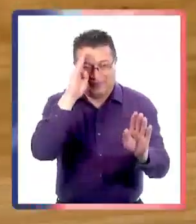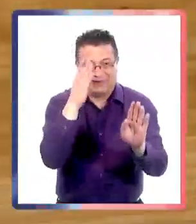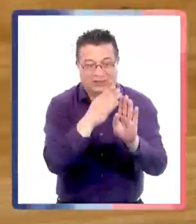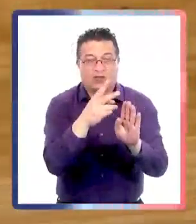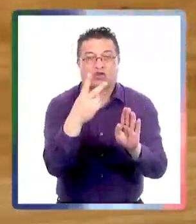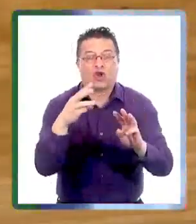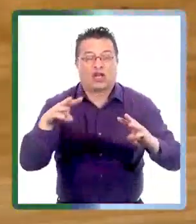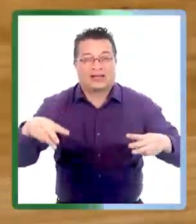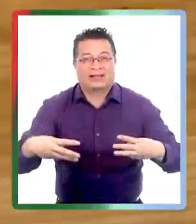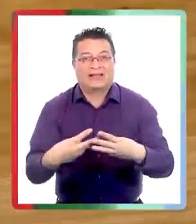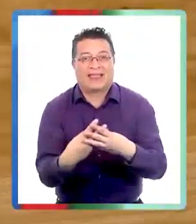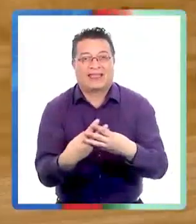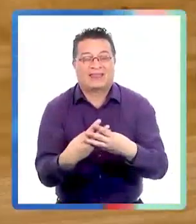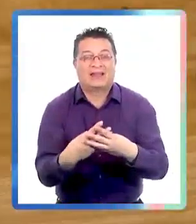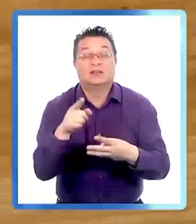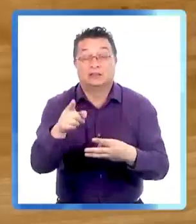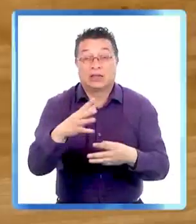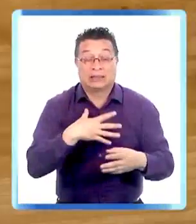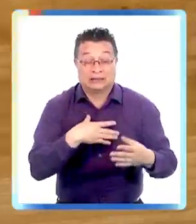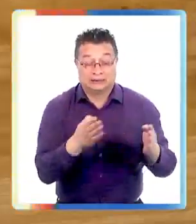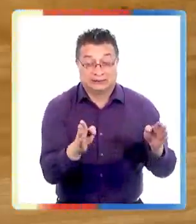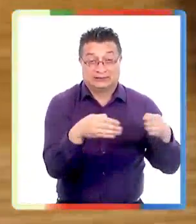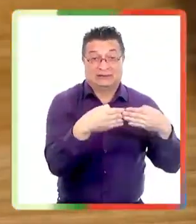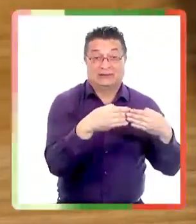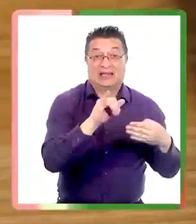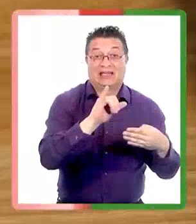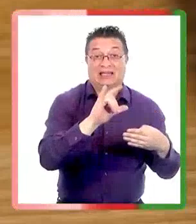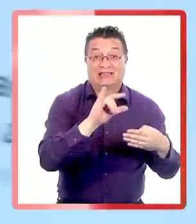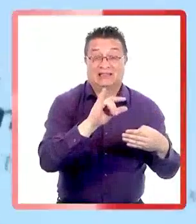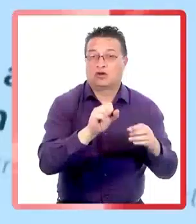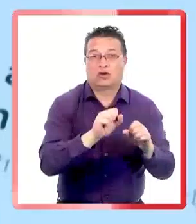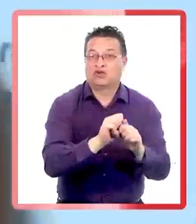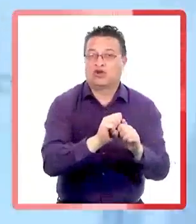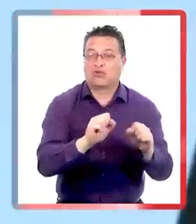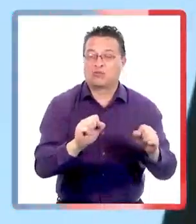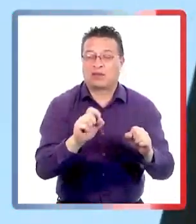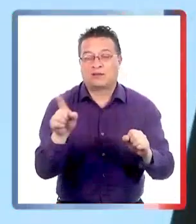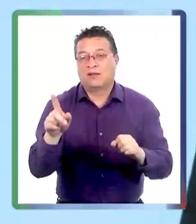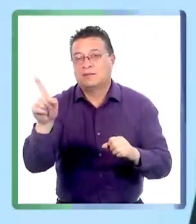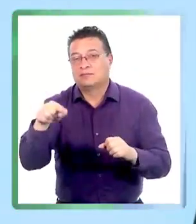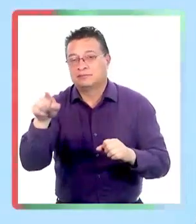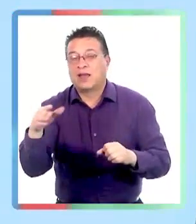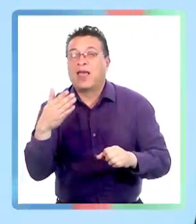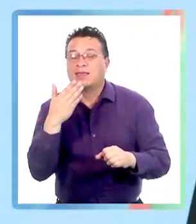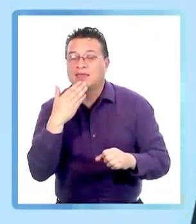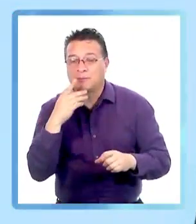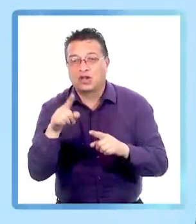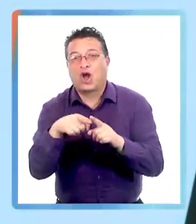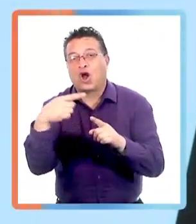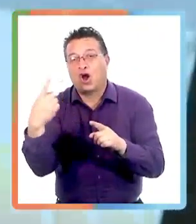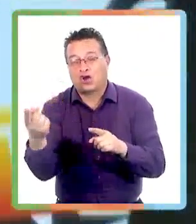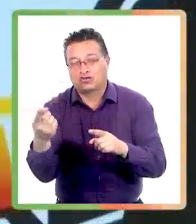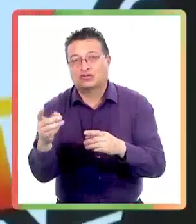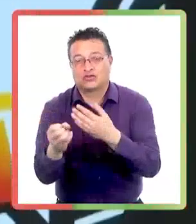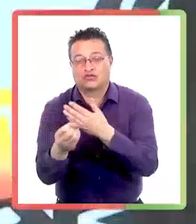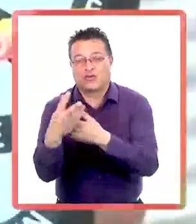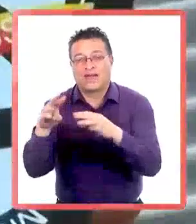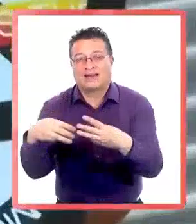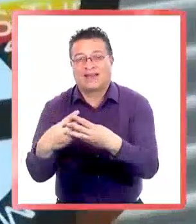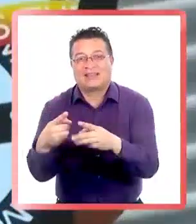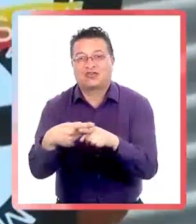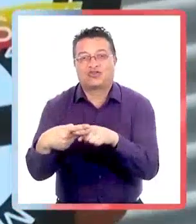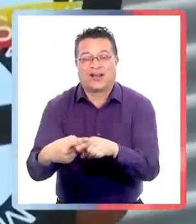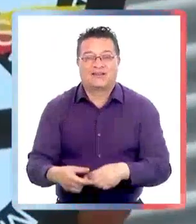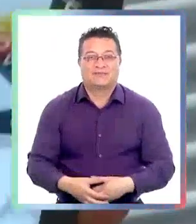Y por ahora hay una línea directa entre dos redes. Quienes quieran cerrar su Instagram no podrán hacerlo si no dan de baja también